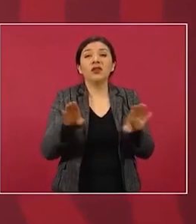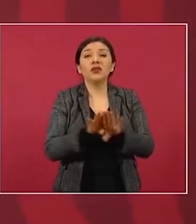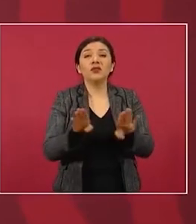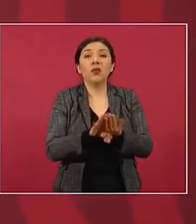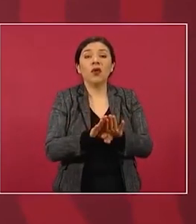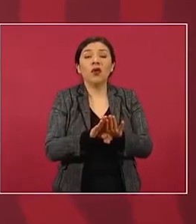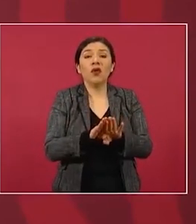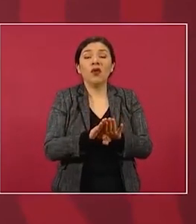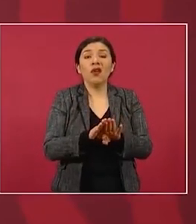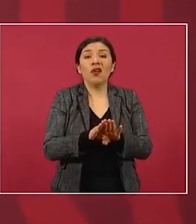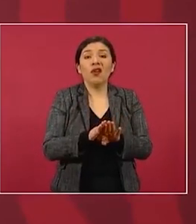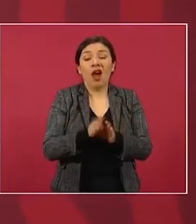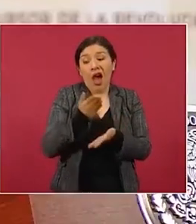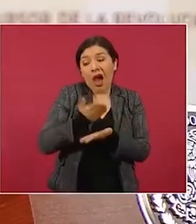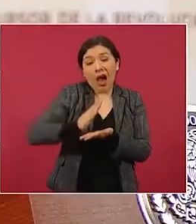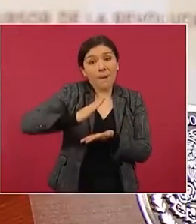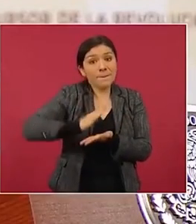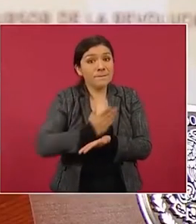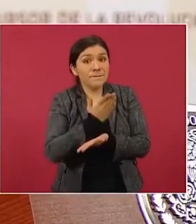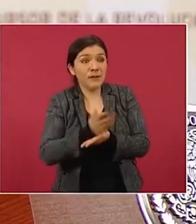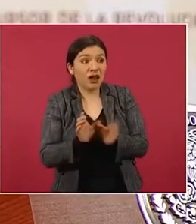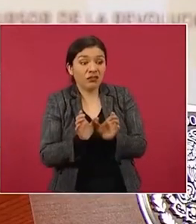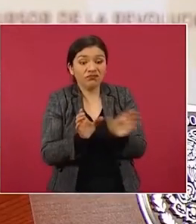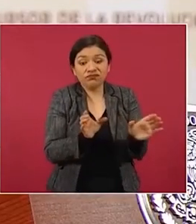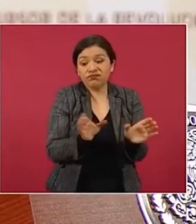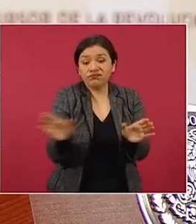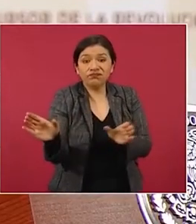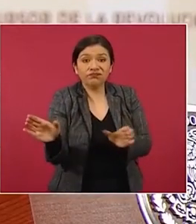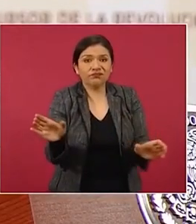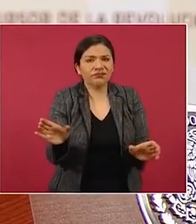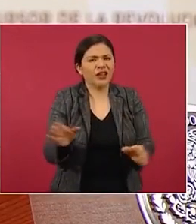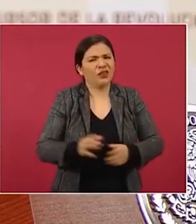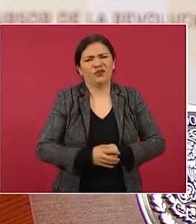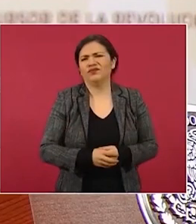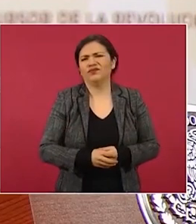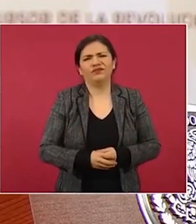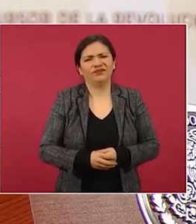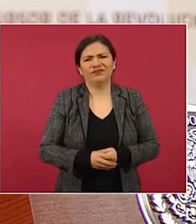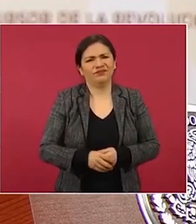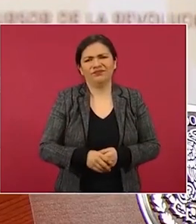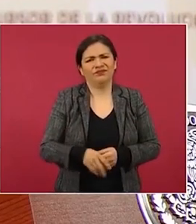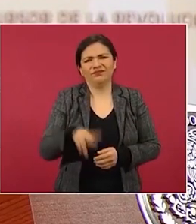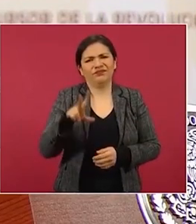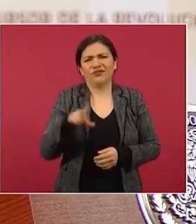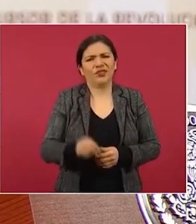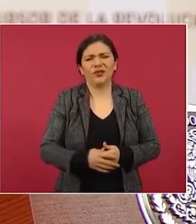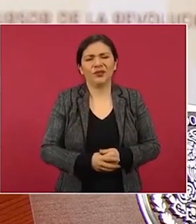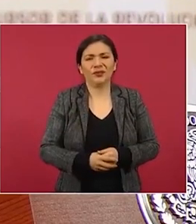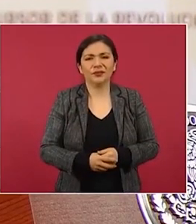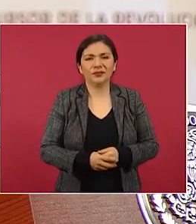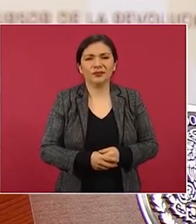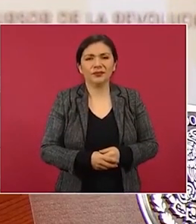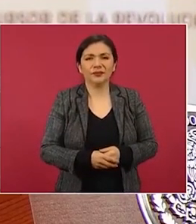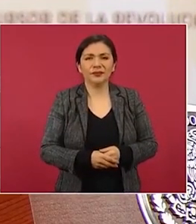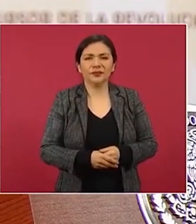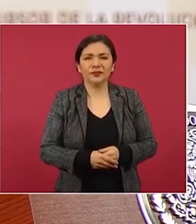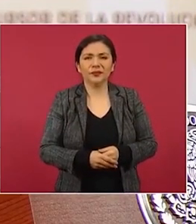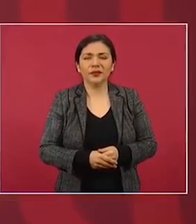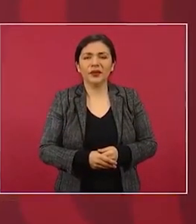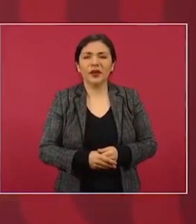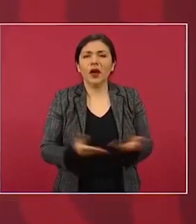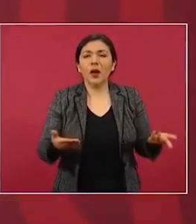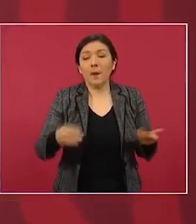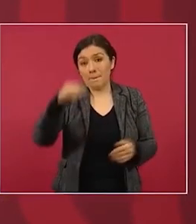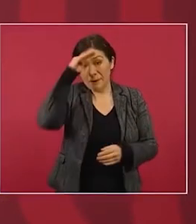nada de sectas, nada de que este es